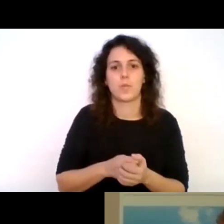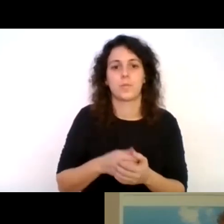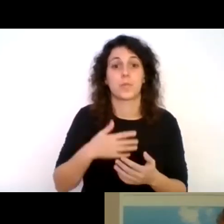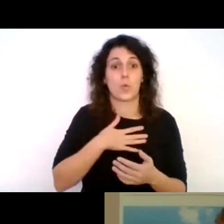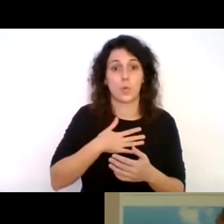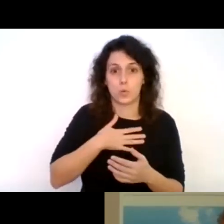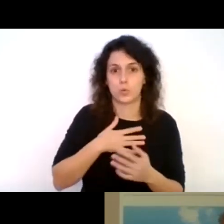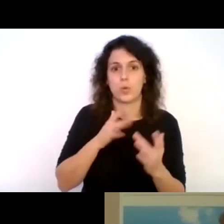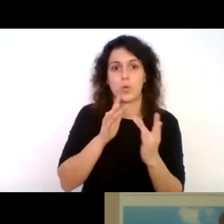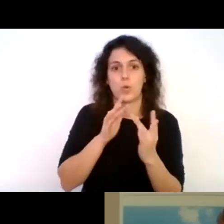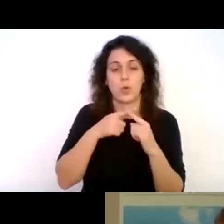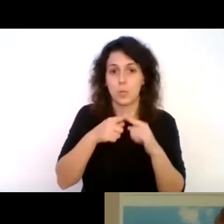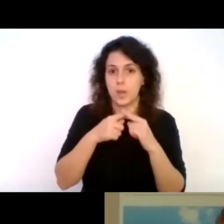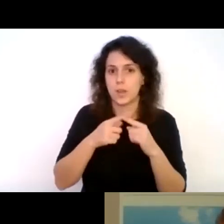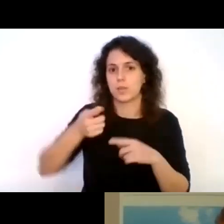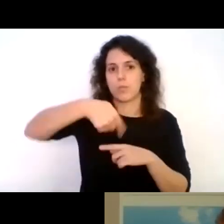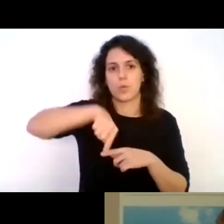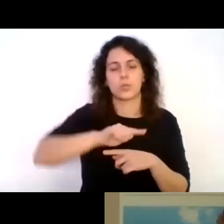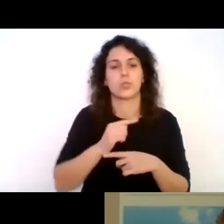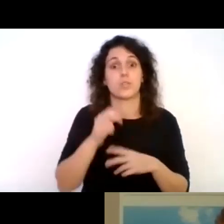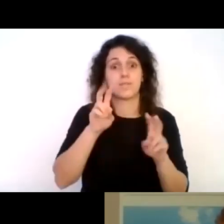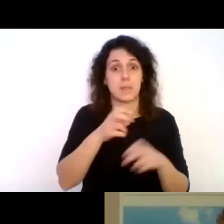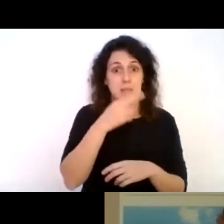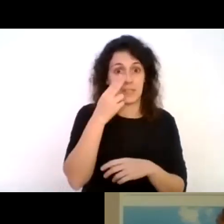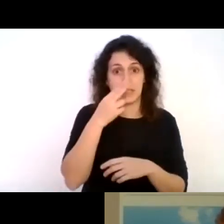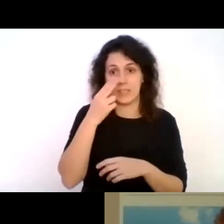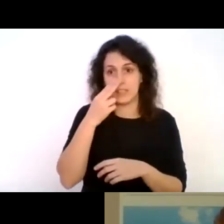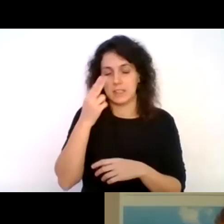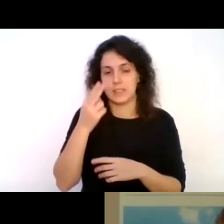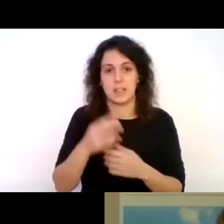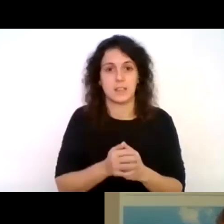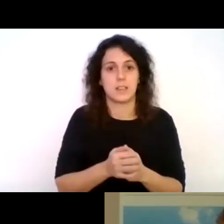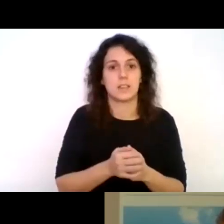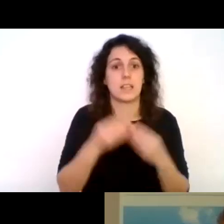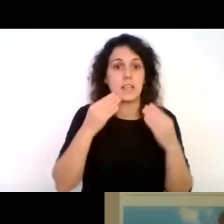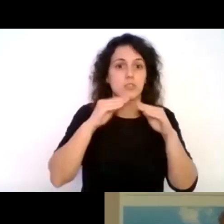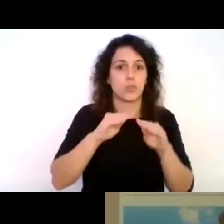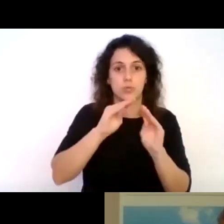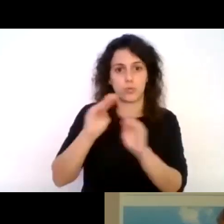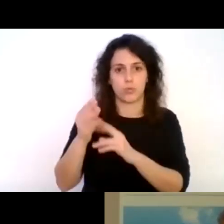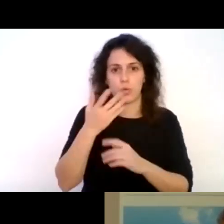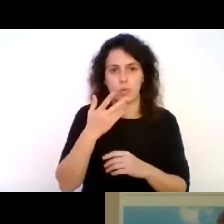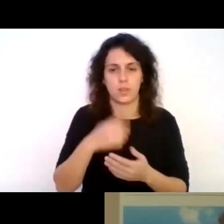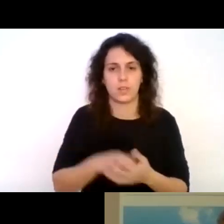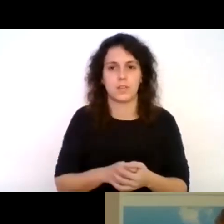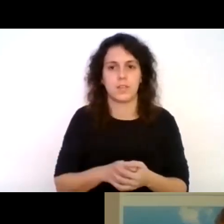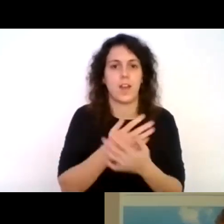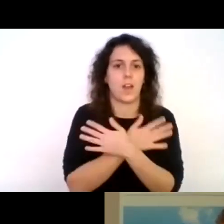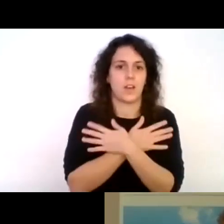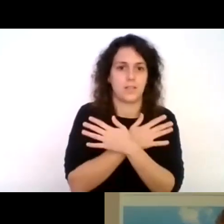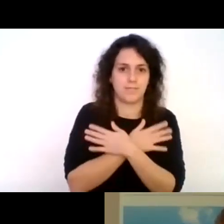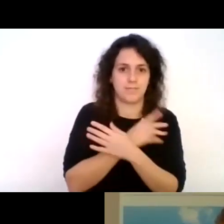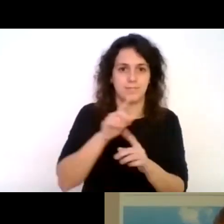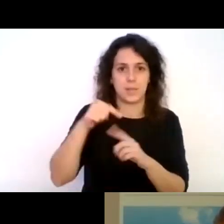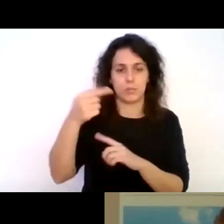con ustedes todos, muy interesante todos los testimonios. Volverán los abrazos. Volverán,